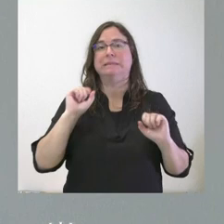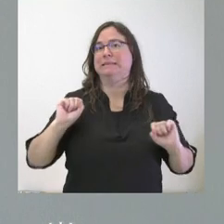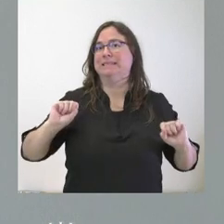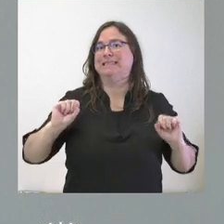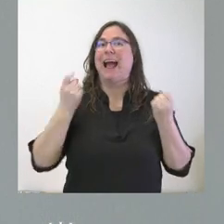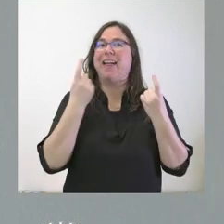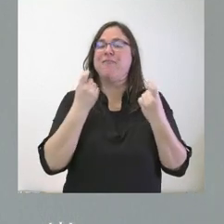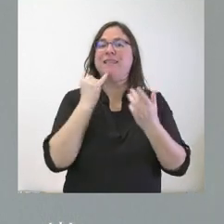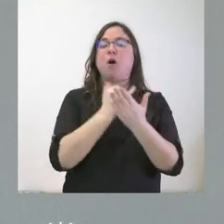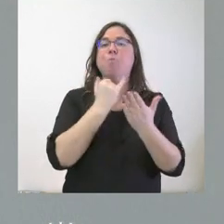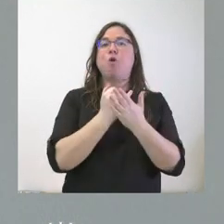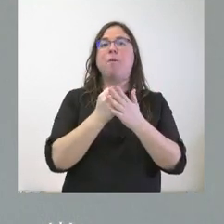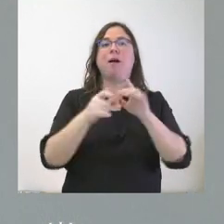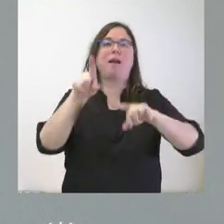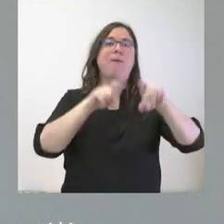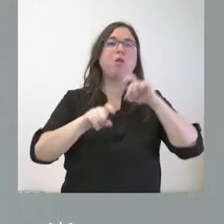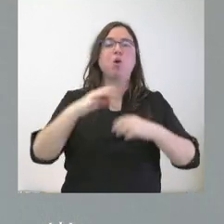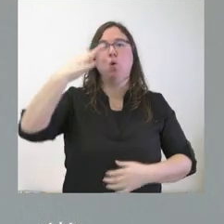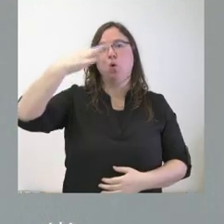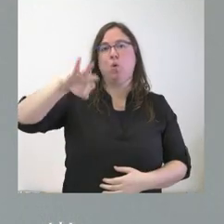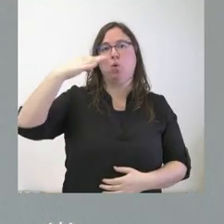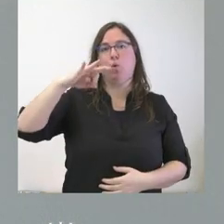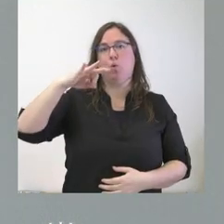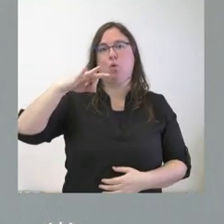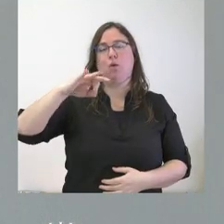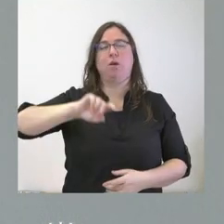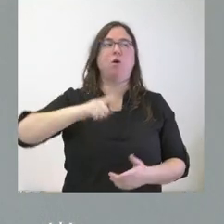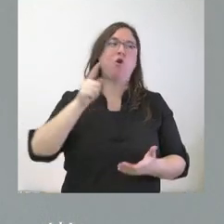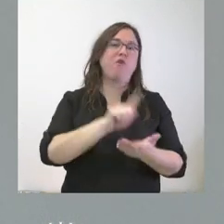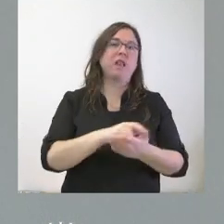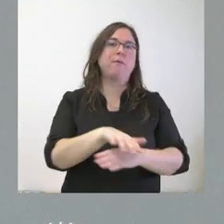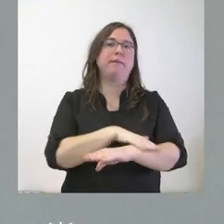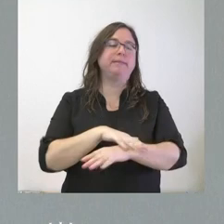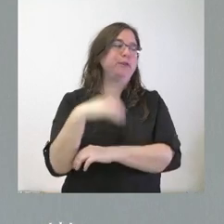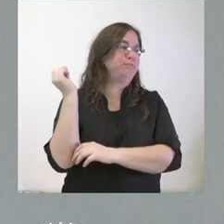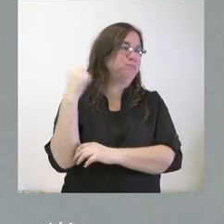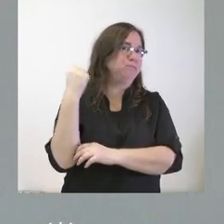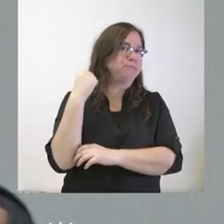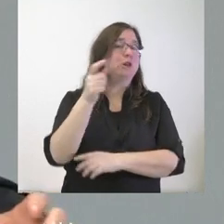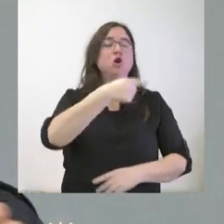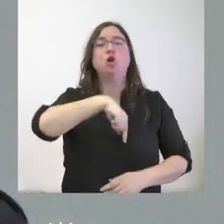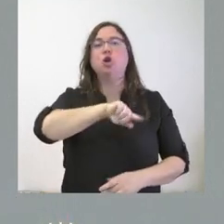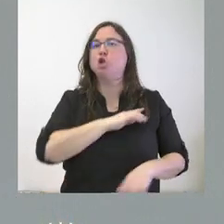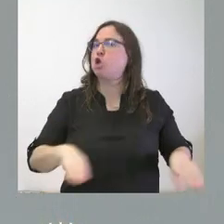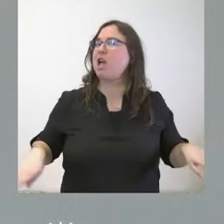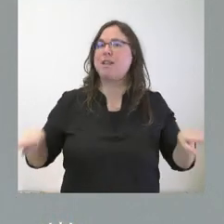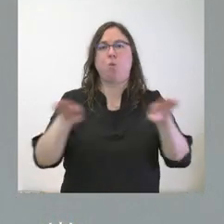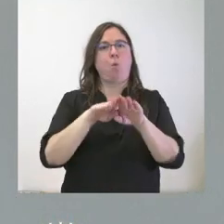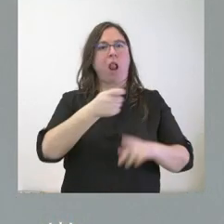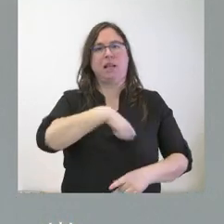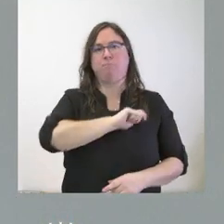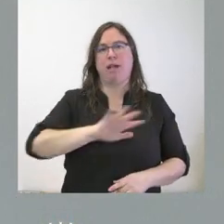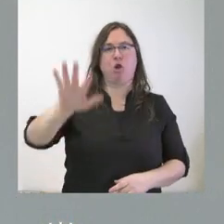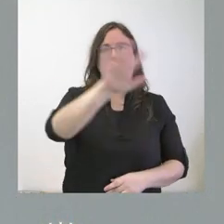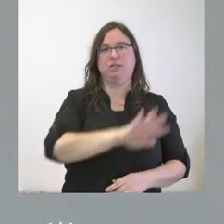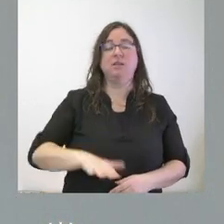pues parece que el Ministerio vuelve a hacer oídos oídos. Nosotros somos partidarios de la igualdad entre todos los españoles. Y si hay un tratamiento